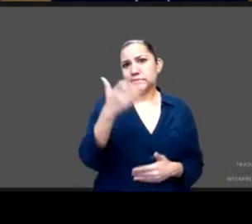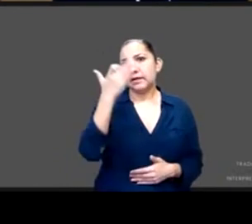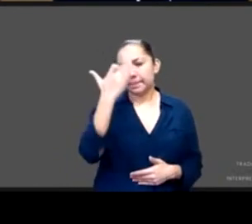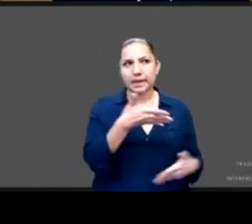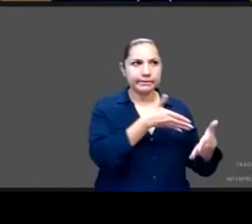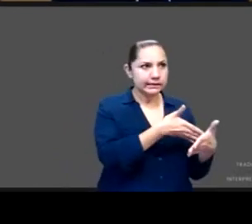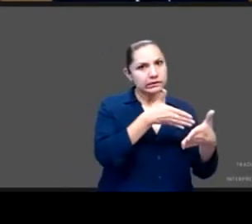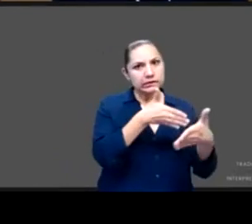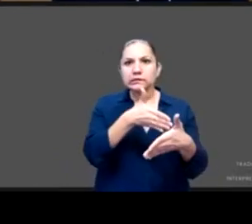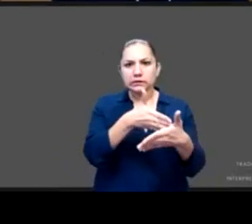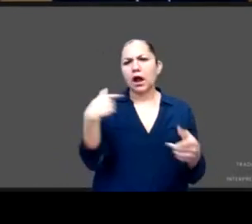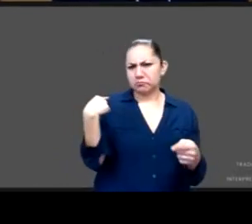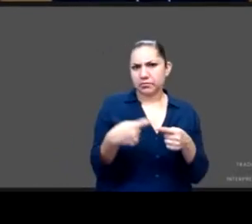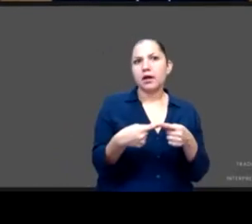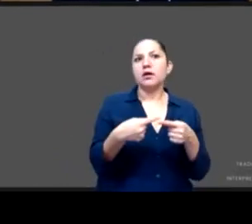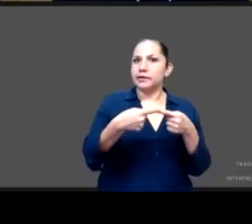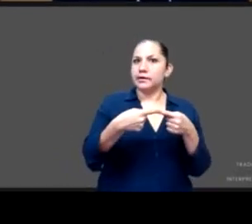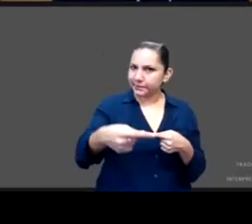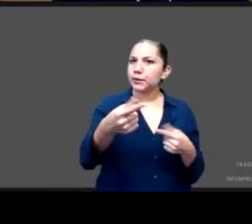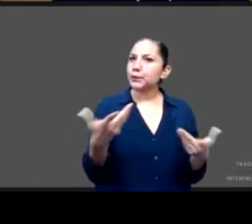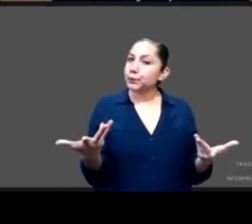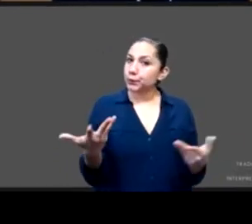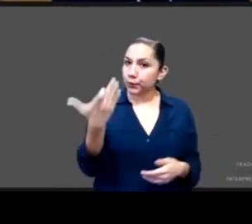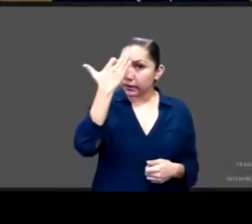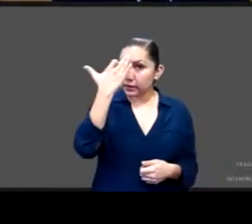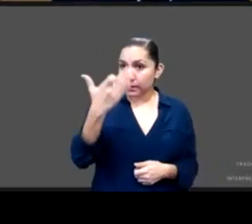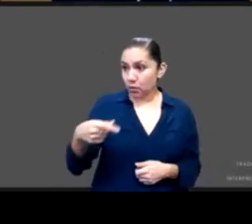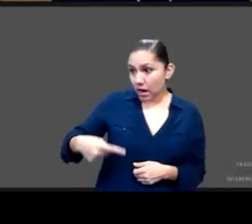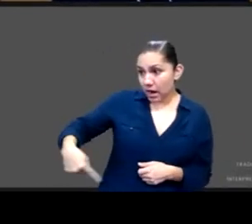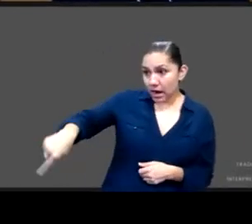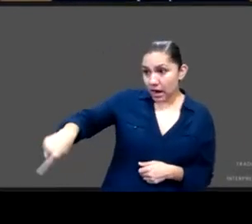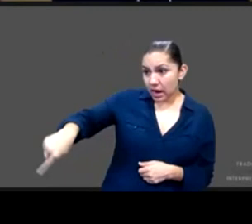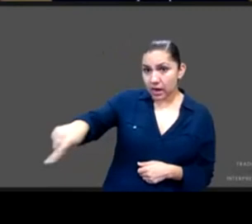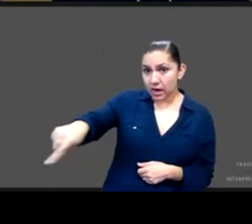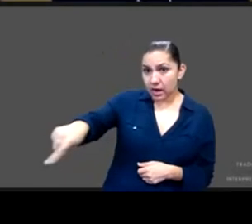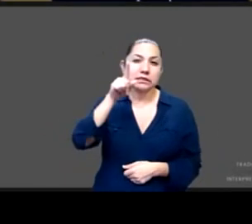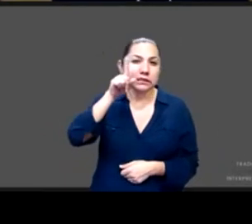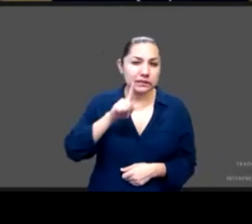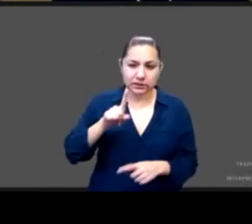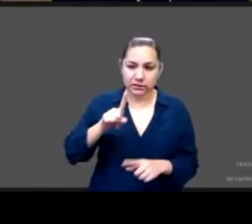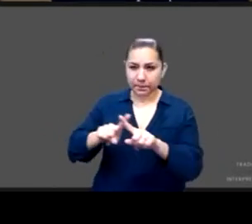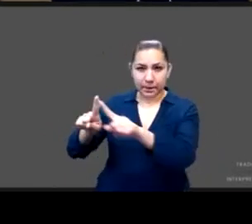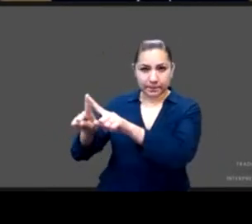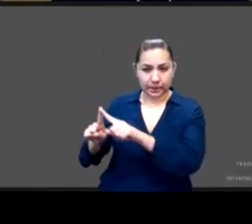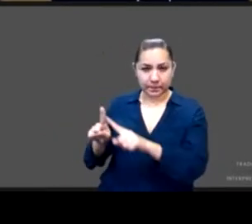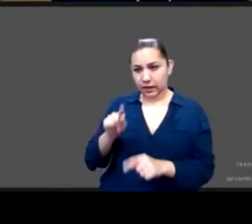lo que la epidemia representa para estas niñas que ya viven en una situación